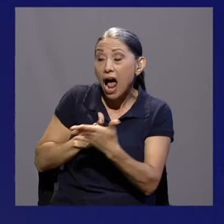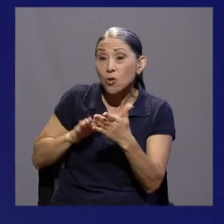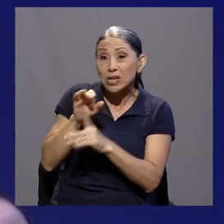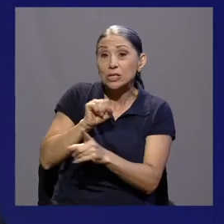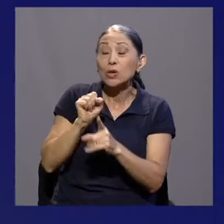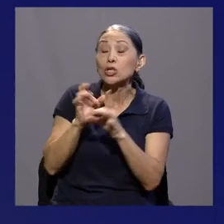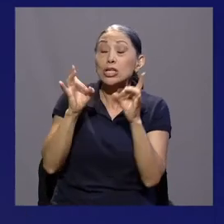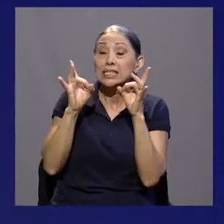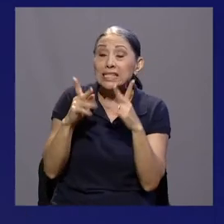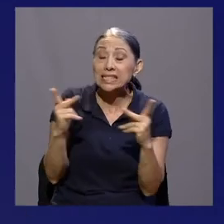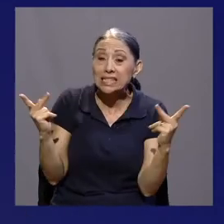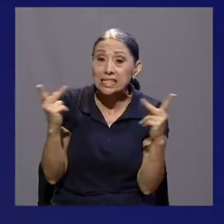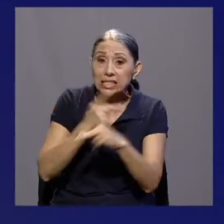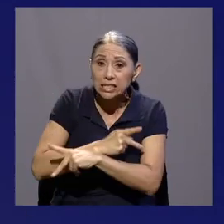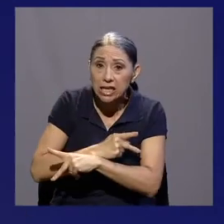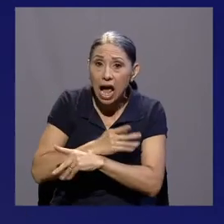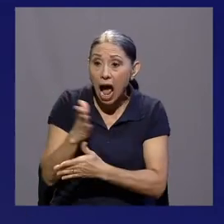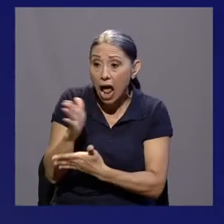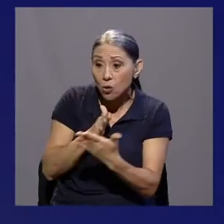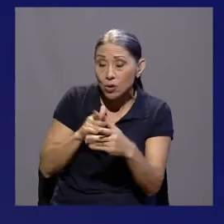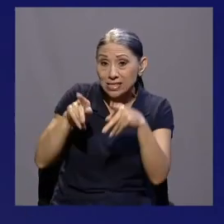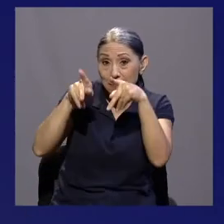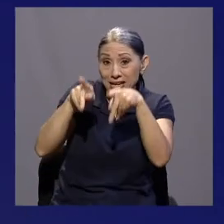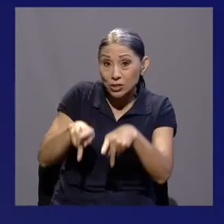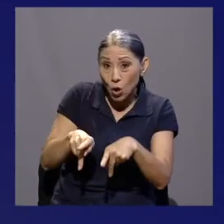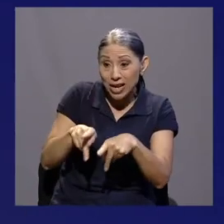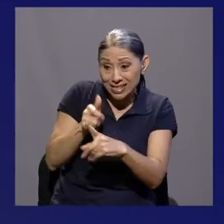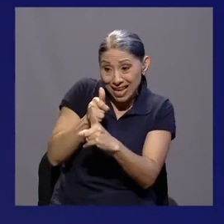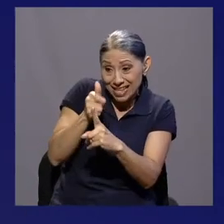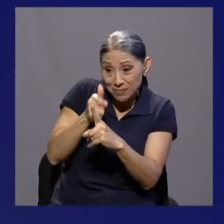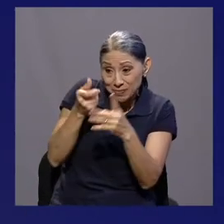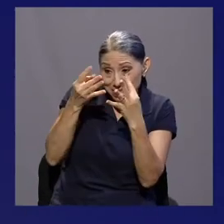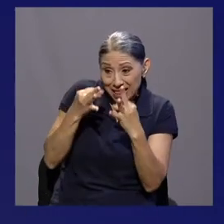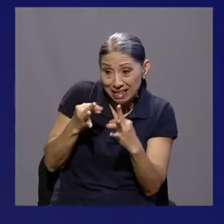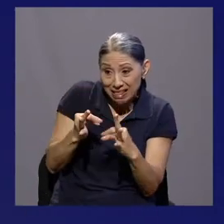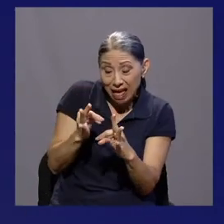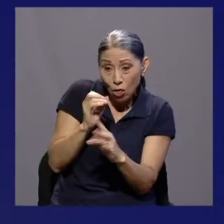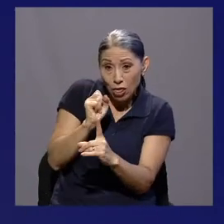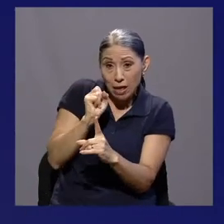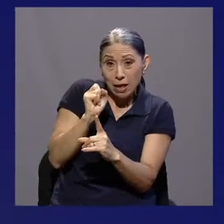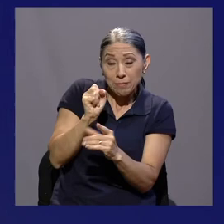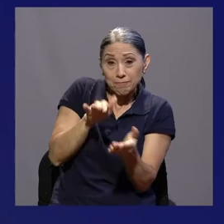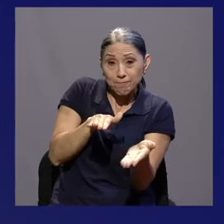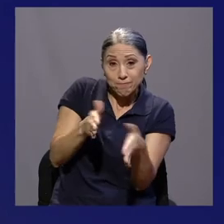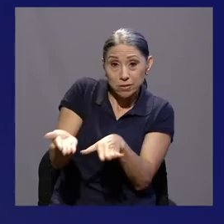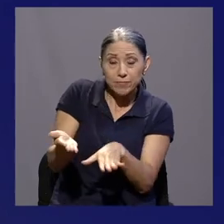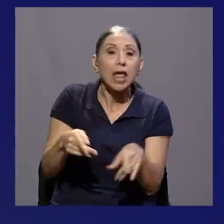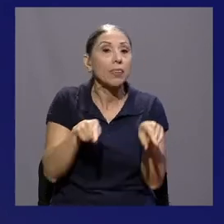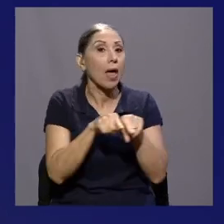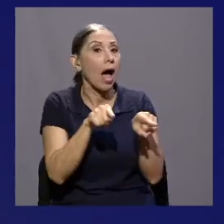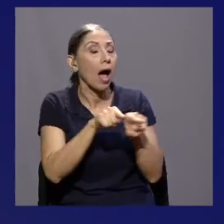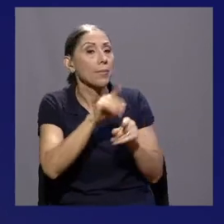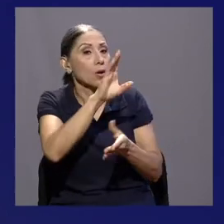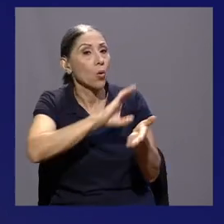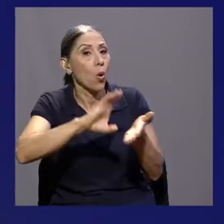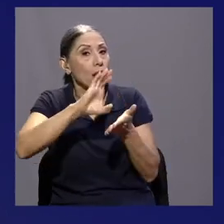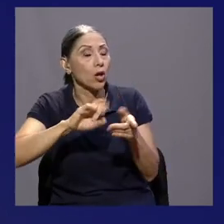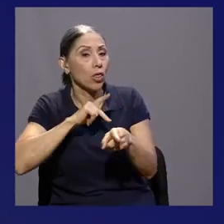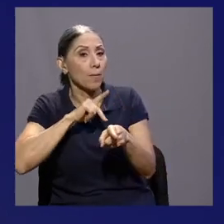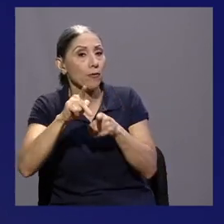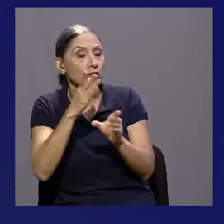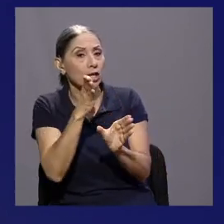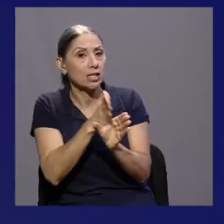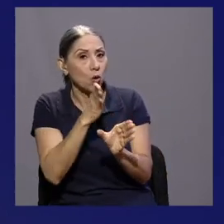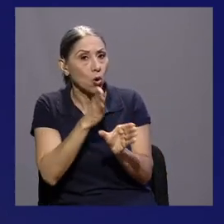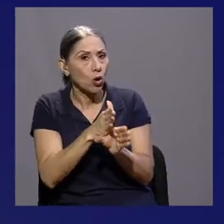Y también yo quiero resaltar el papel que está jugando el Colegio Profesionales en Psicología en este y otros temas.